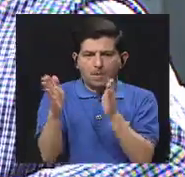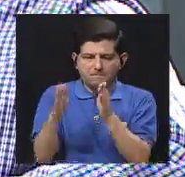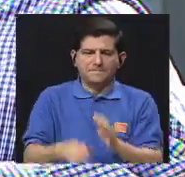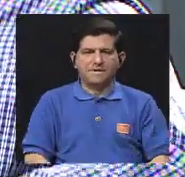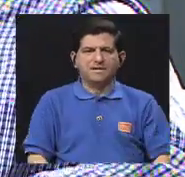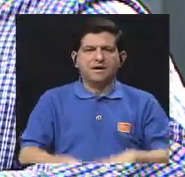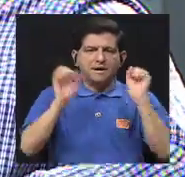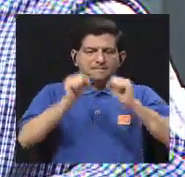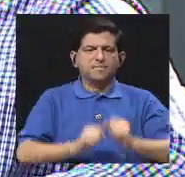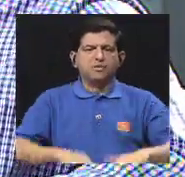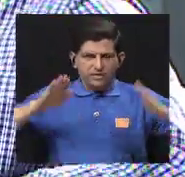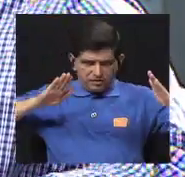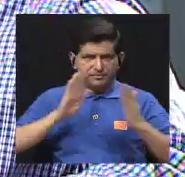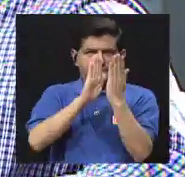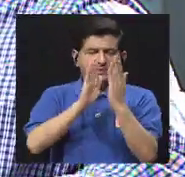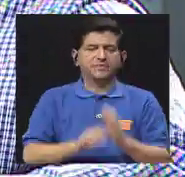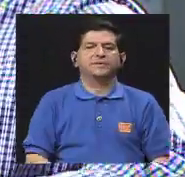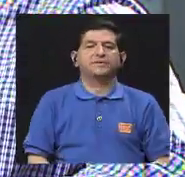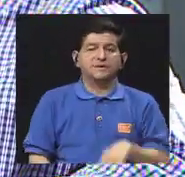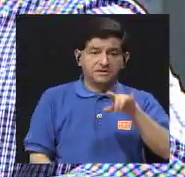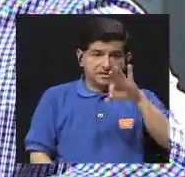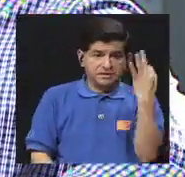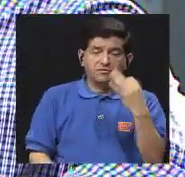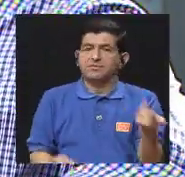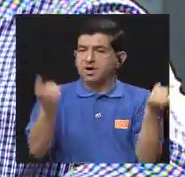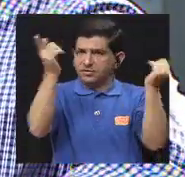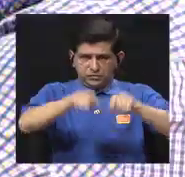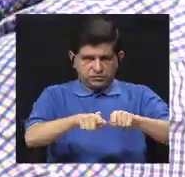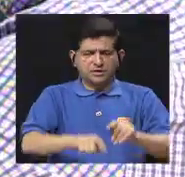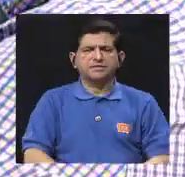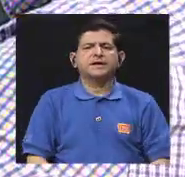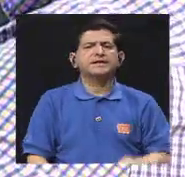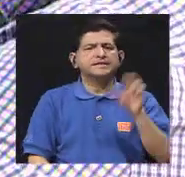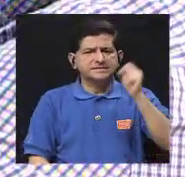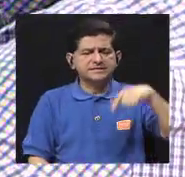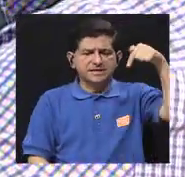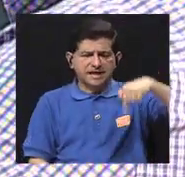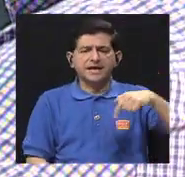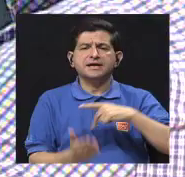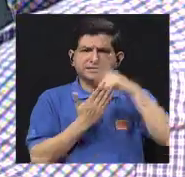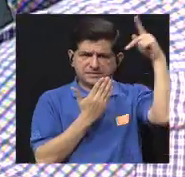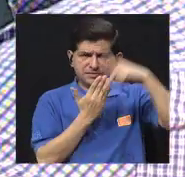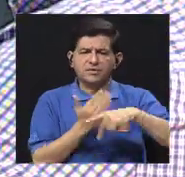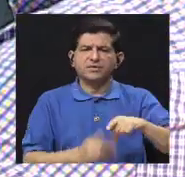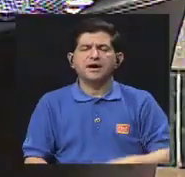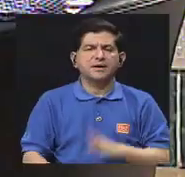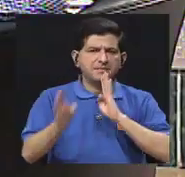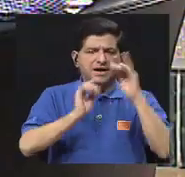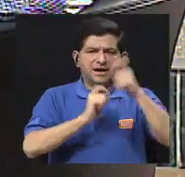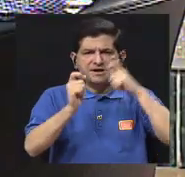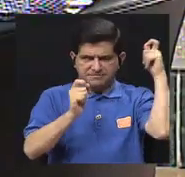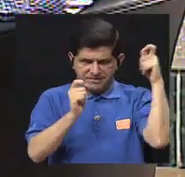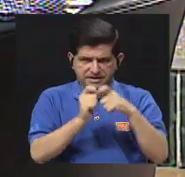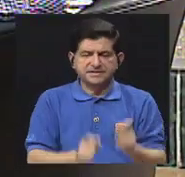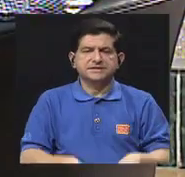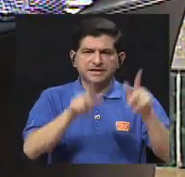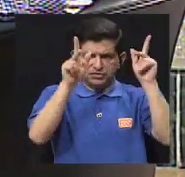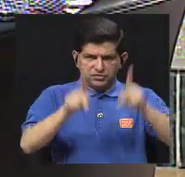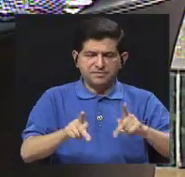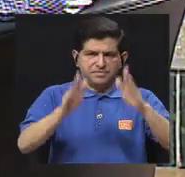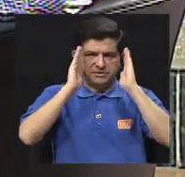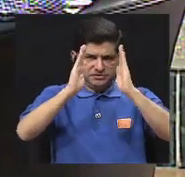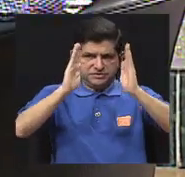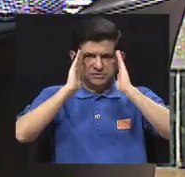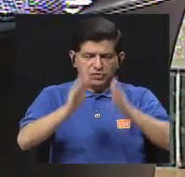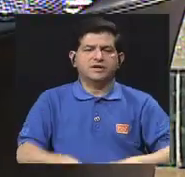para contener, ¿verdad?, un plan de contingencia para que esto no suceda. Claro, y por eso hoy en nuestro programa queremos hablar específicamente de estas personas